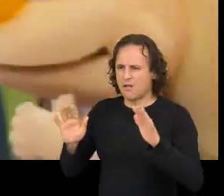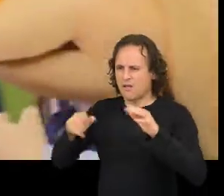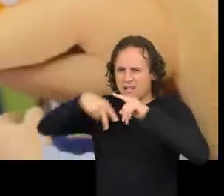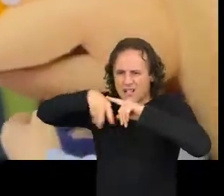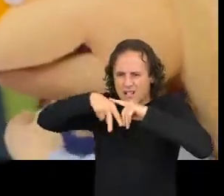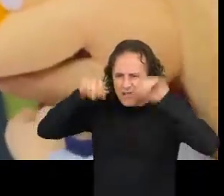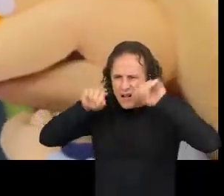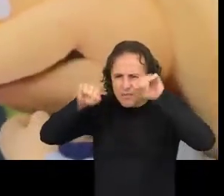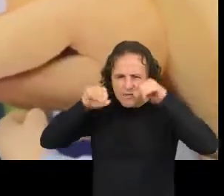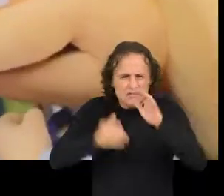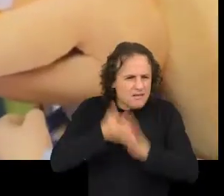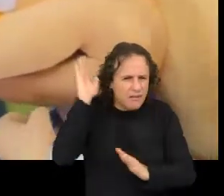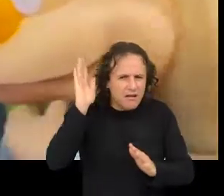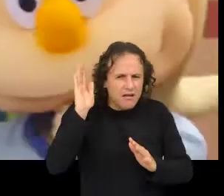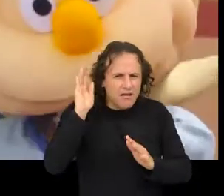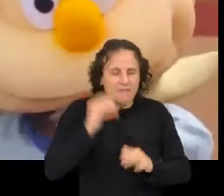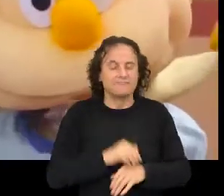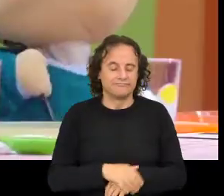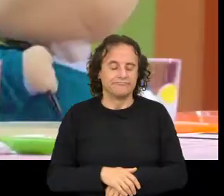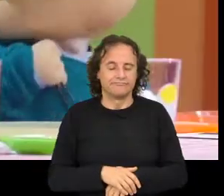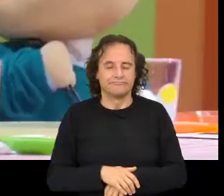pero Marchou a trapecista